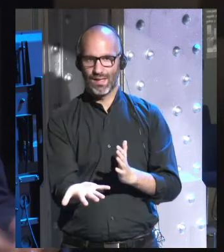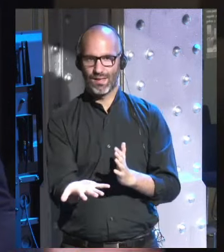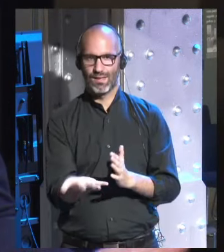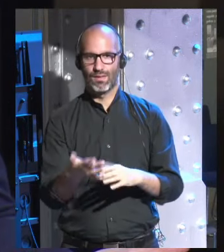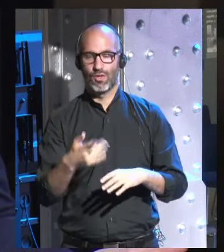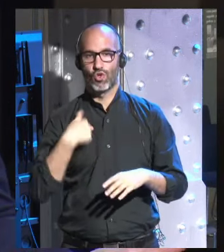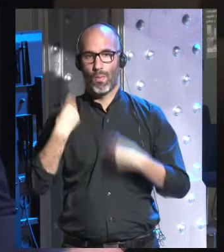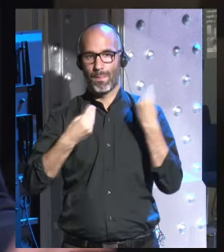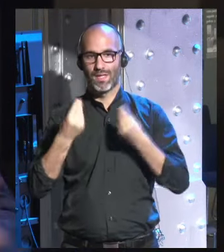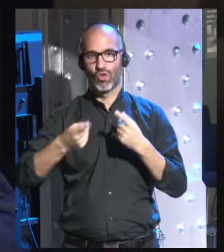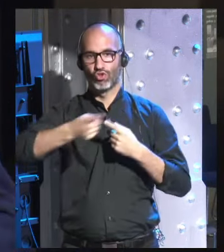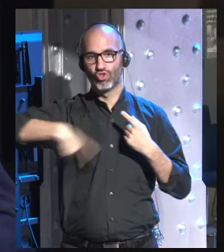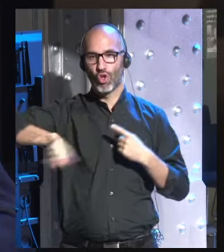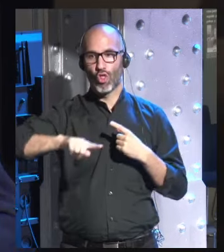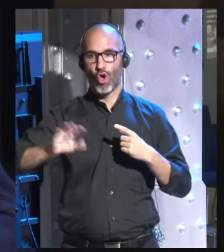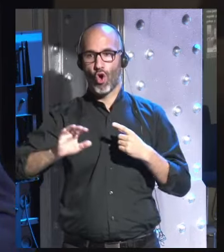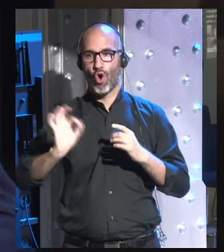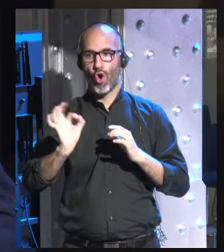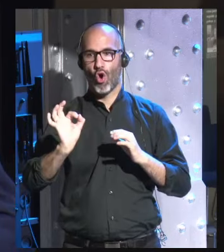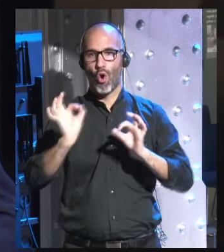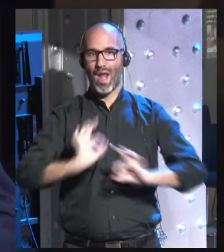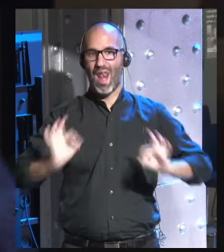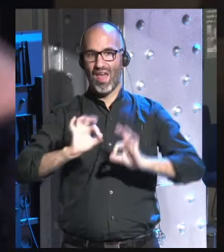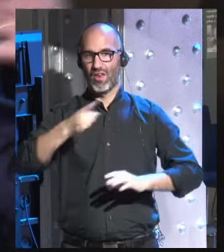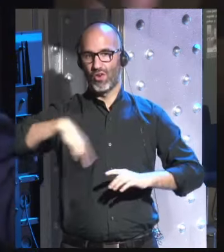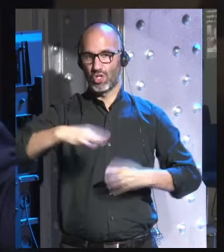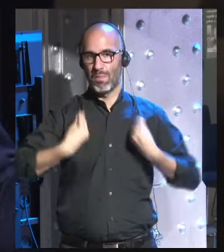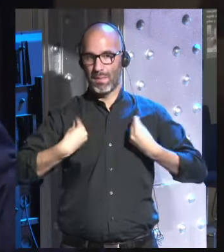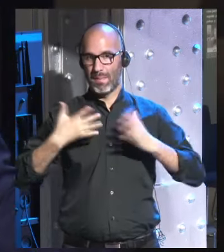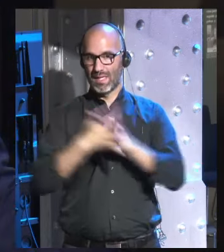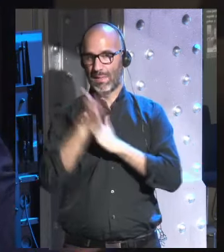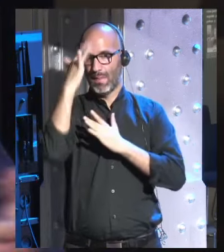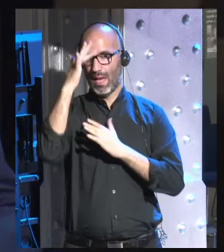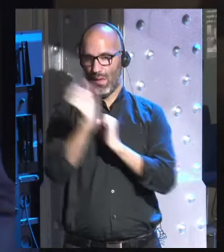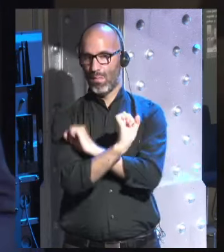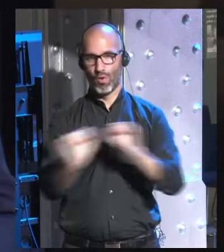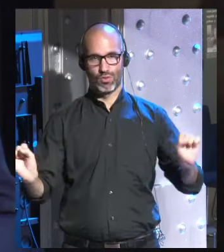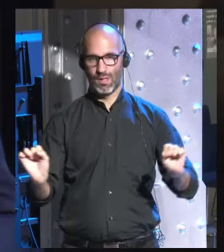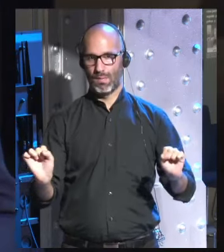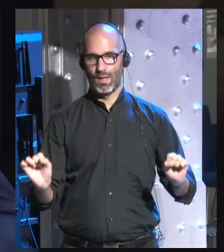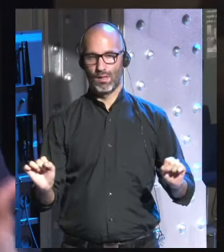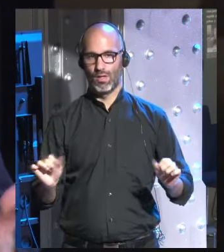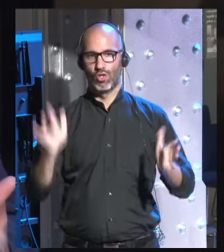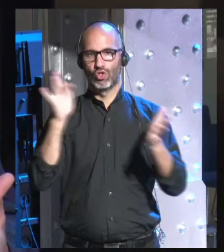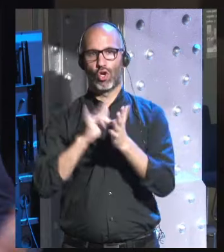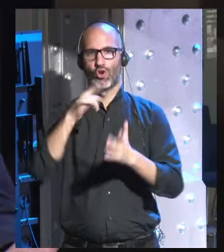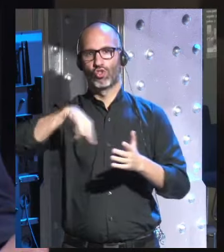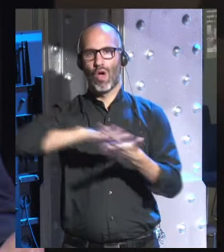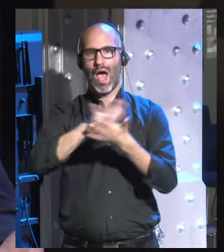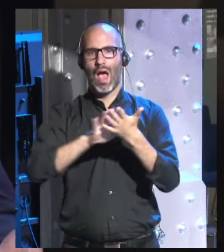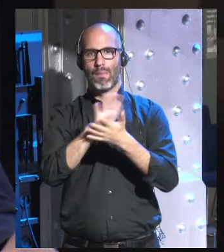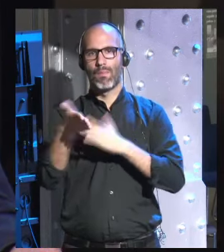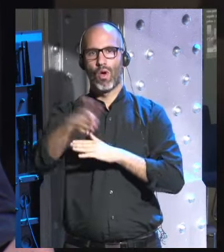o mejor dicho nadie ninguno de nosotros puede imaginarse lo que es vivir para siempre cuando hablamos de inmortalidad